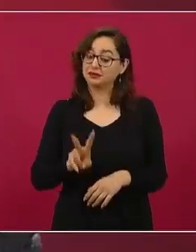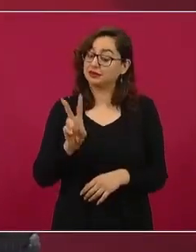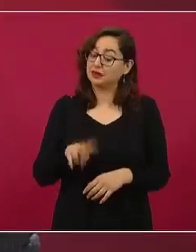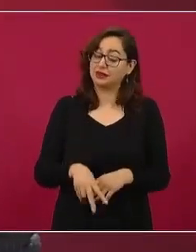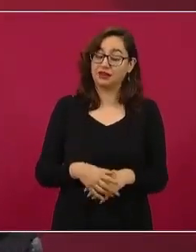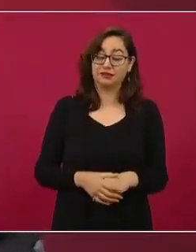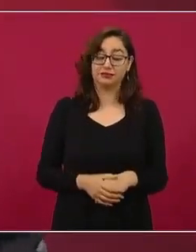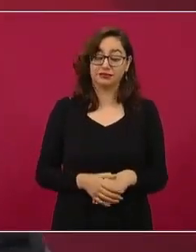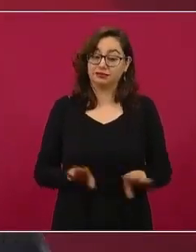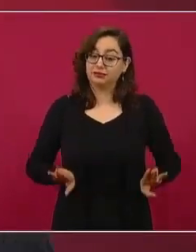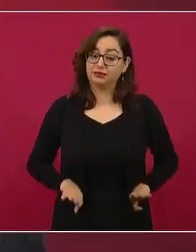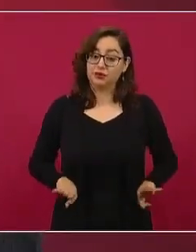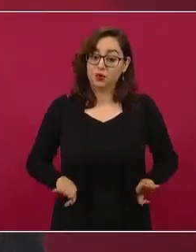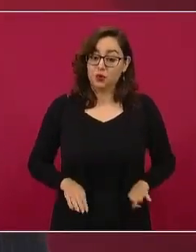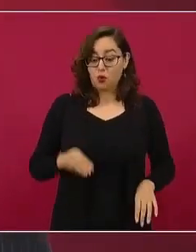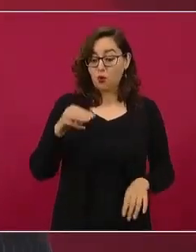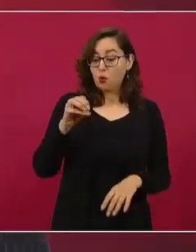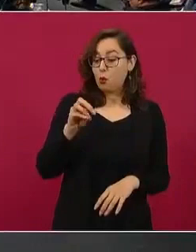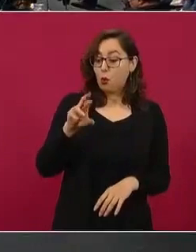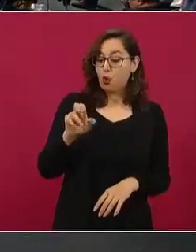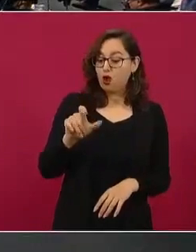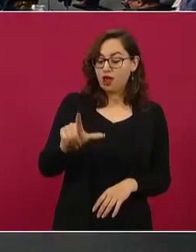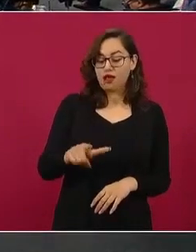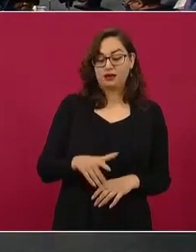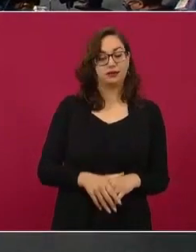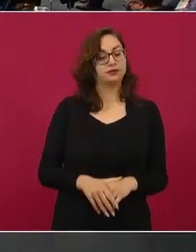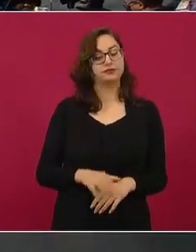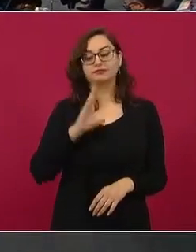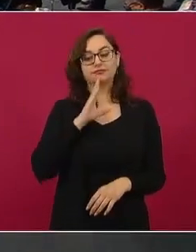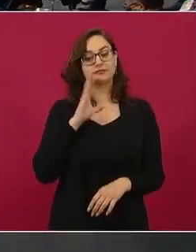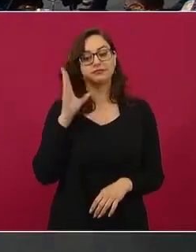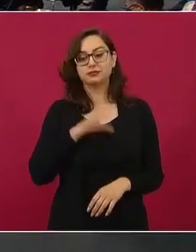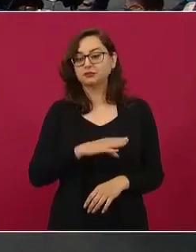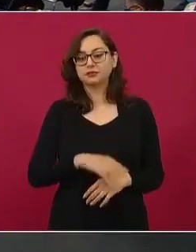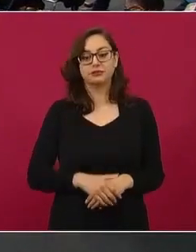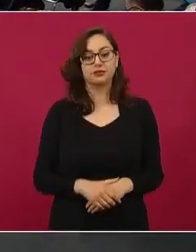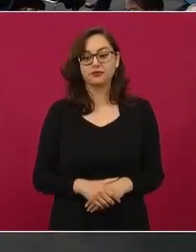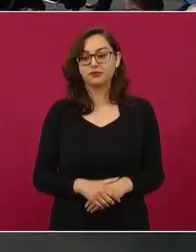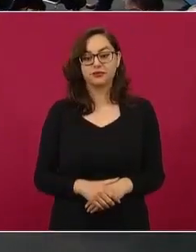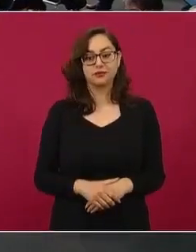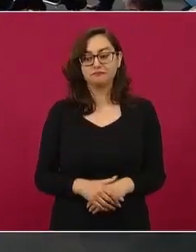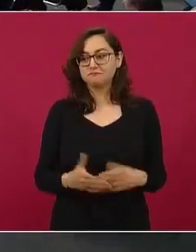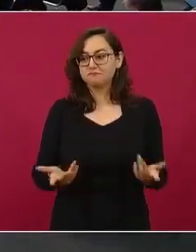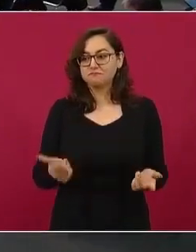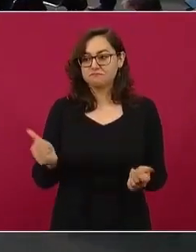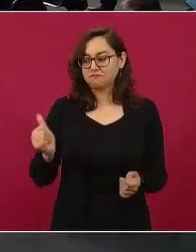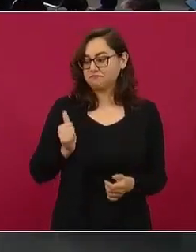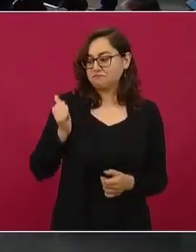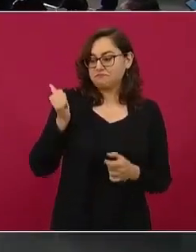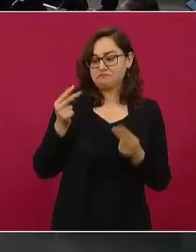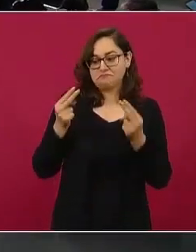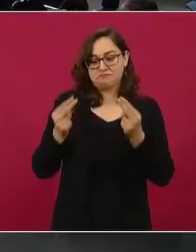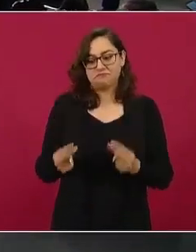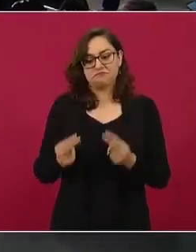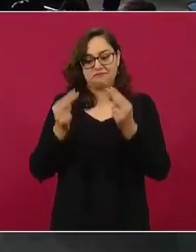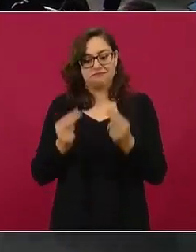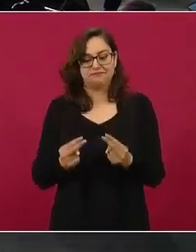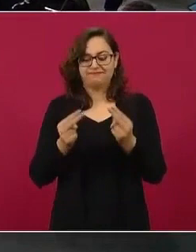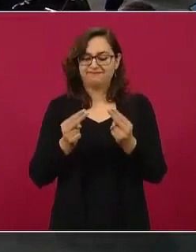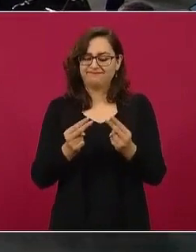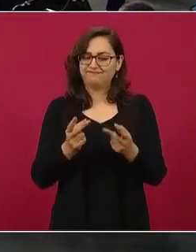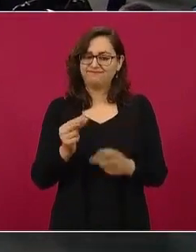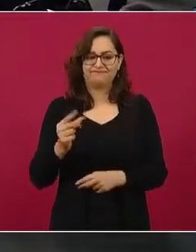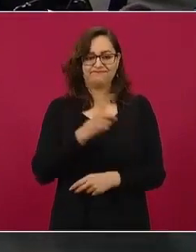cuestionable o reprobable que se haga lucro a partir de una situación de interés público tan importante como una